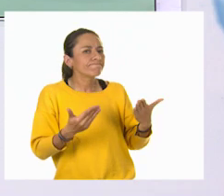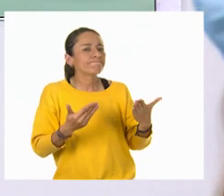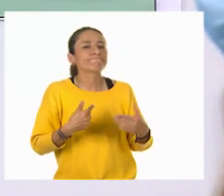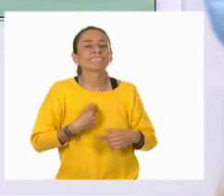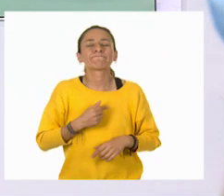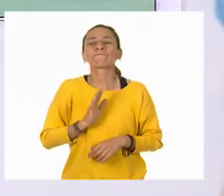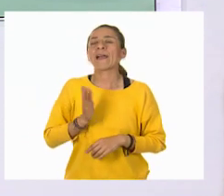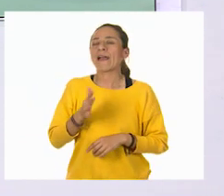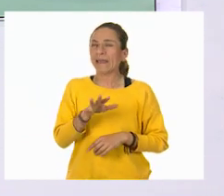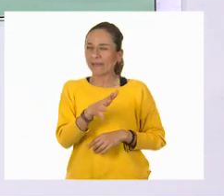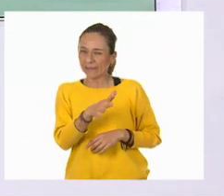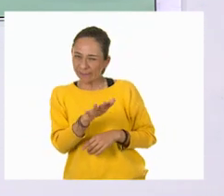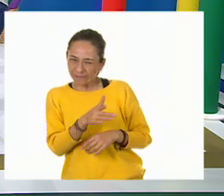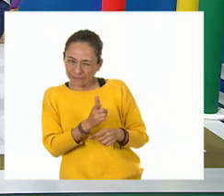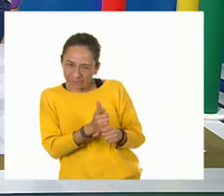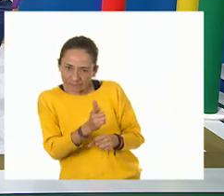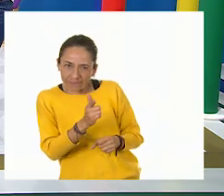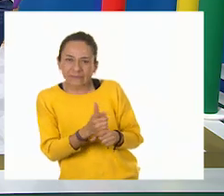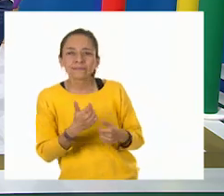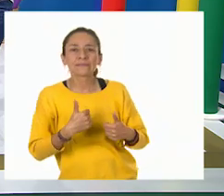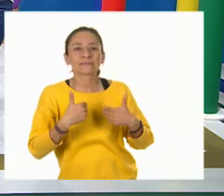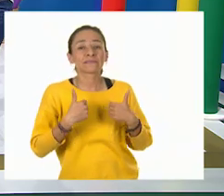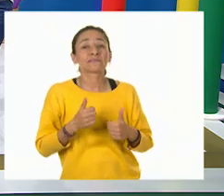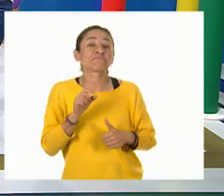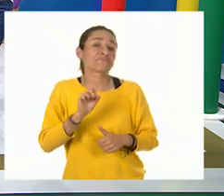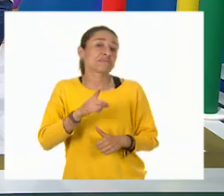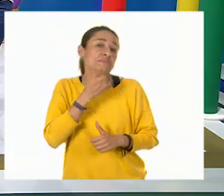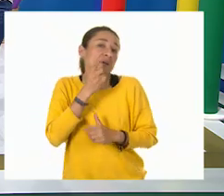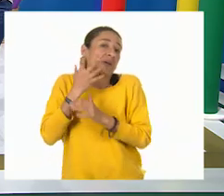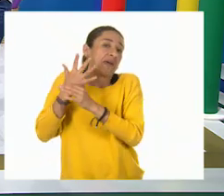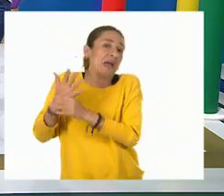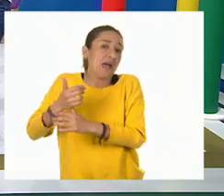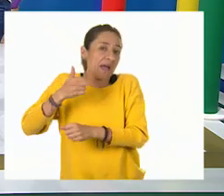voy agarrando el hilito a esto. Y como dice mi abuelita...